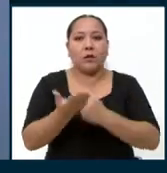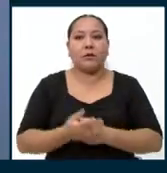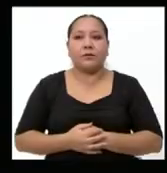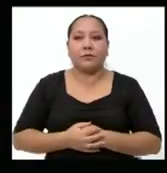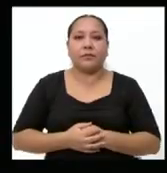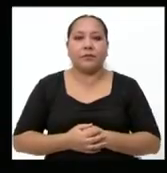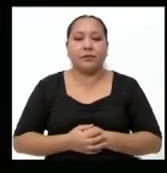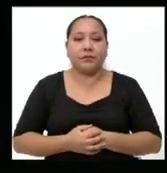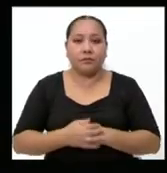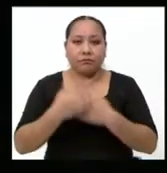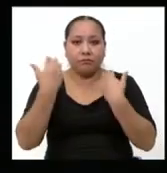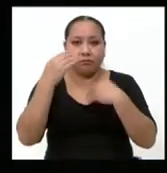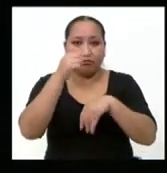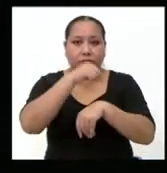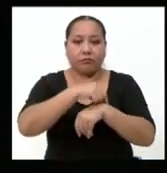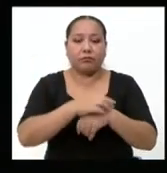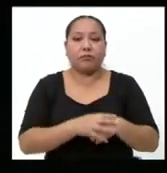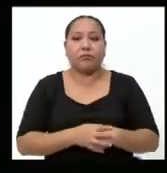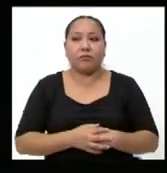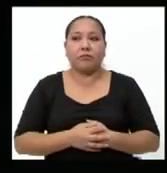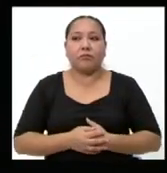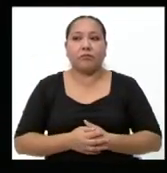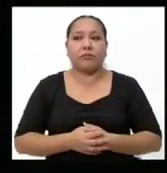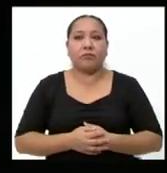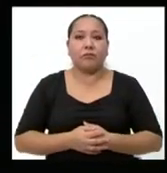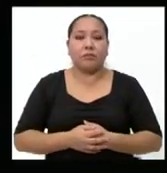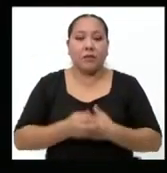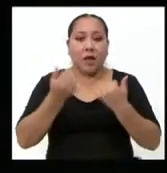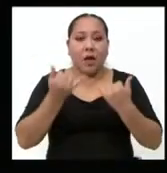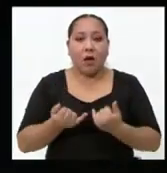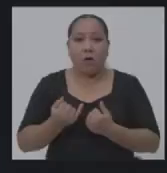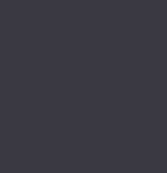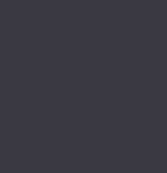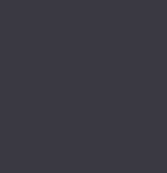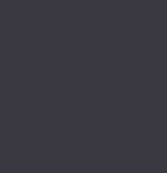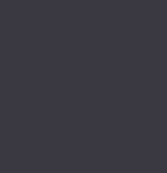Bien, tiempo cumplido y ahora tenemos la réplica.